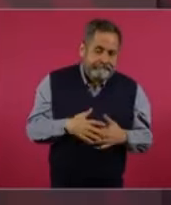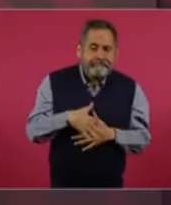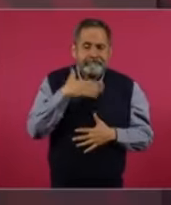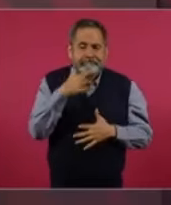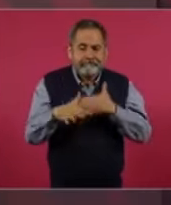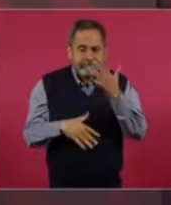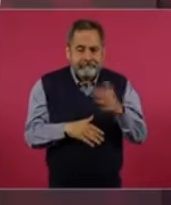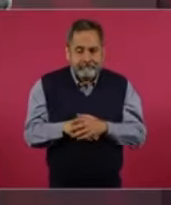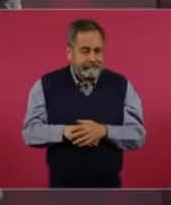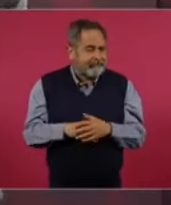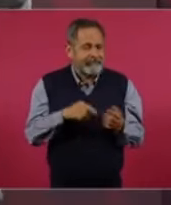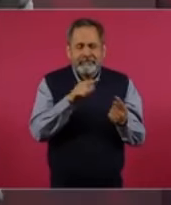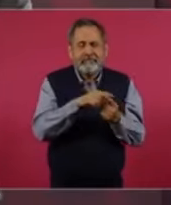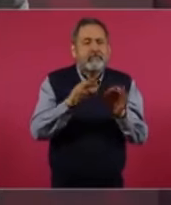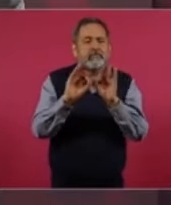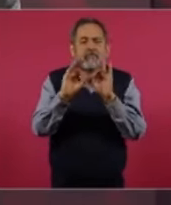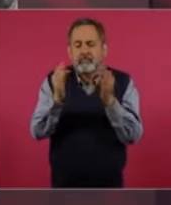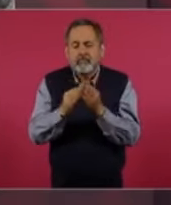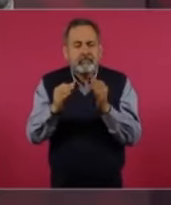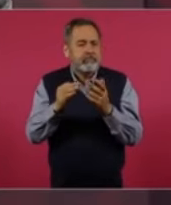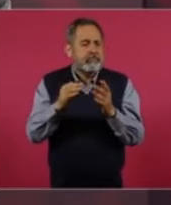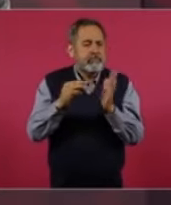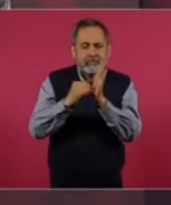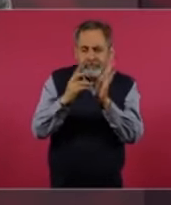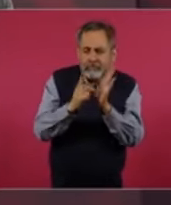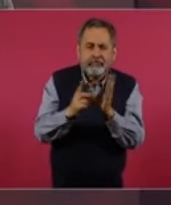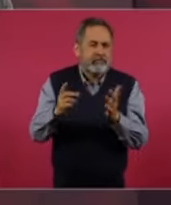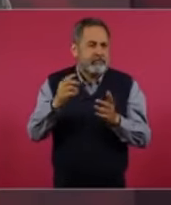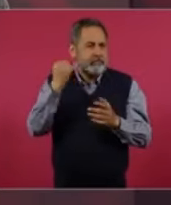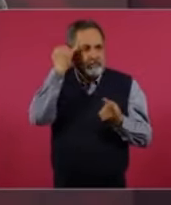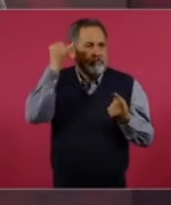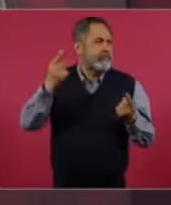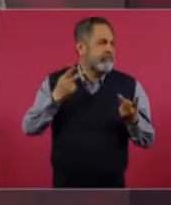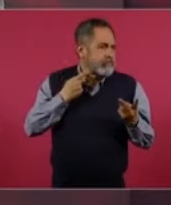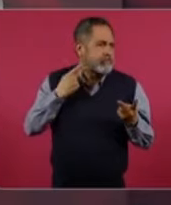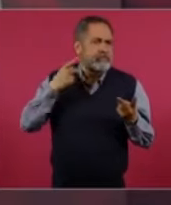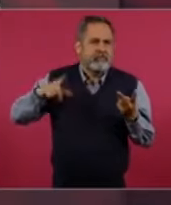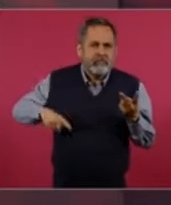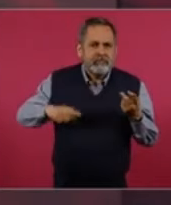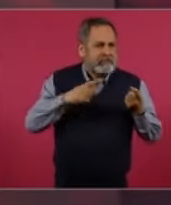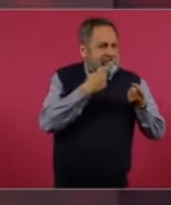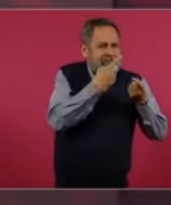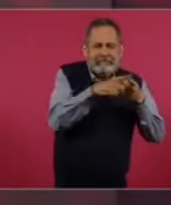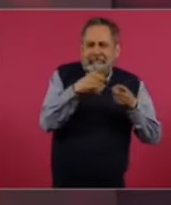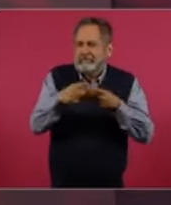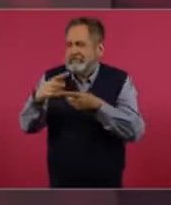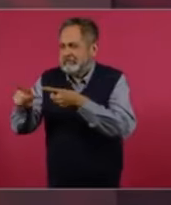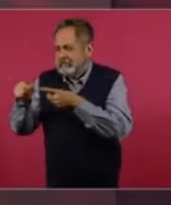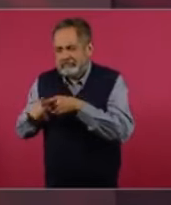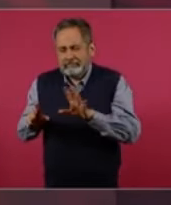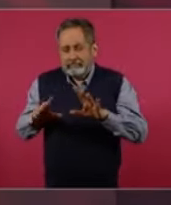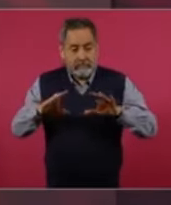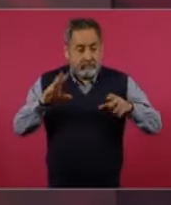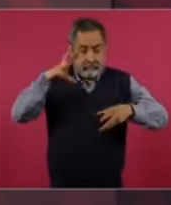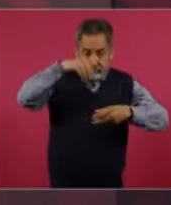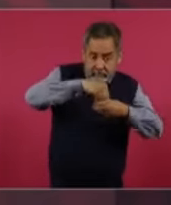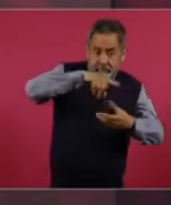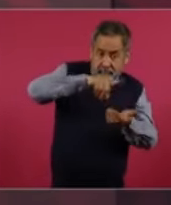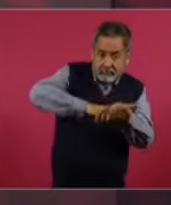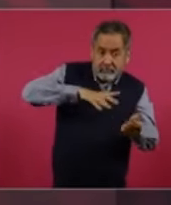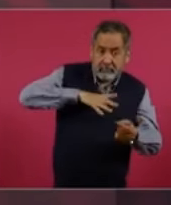ningún sistema económico, político, ningún modelo económico funciona